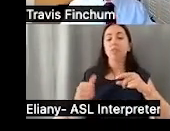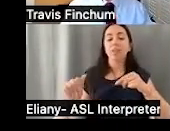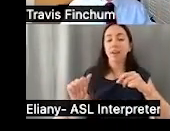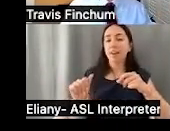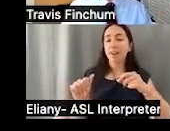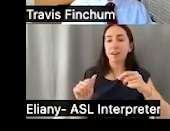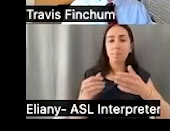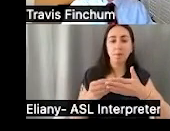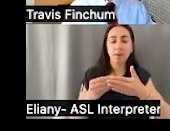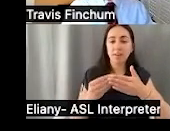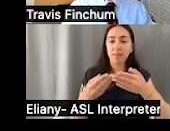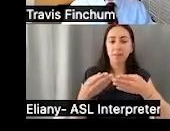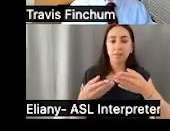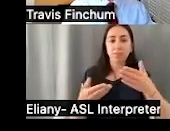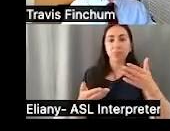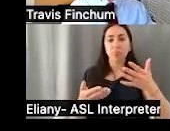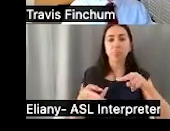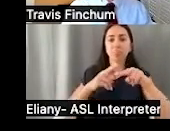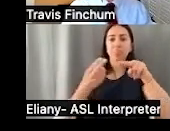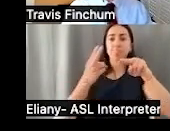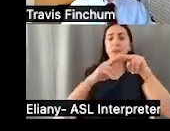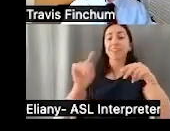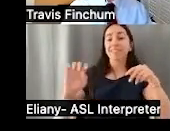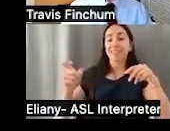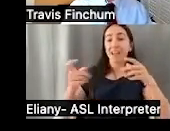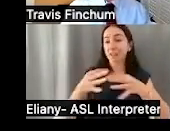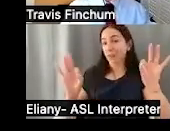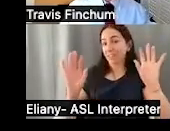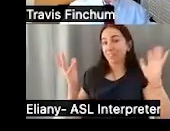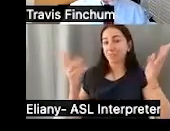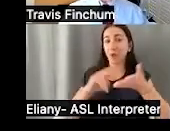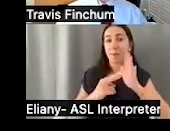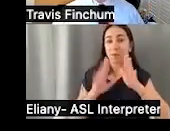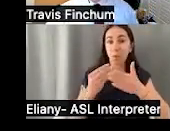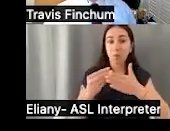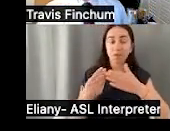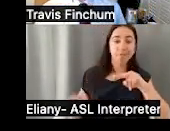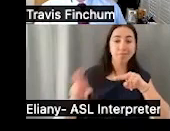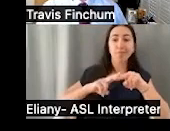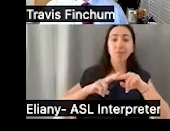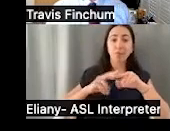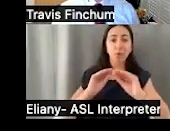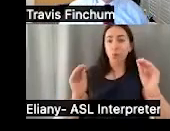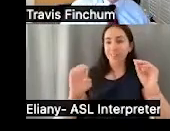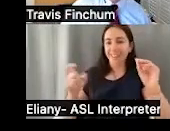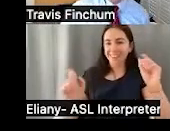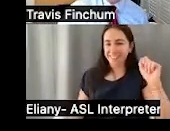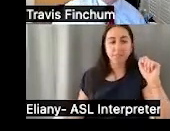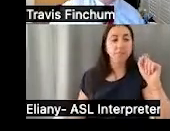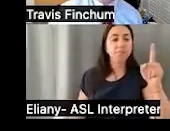Dos, cualquier tipo de crecimiento crece sin impuestos. Es algo importante. Puedes tener crecimiento sin